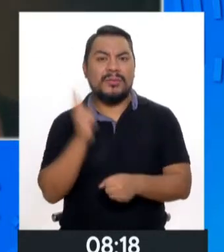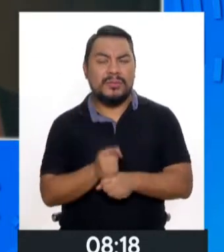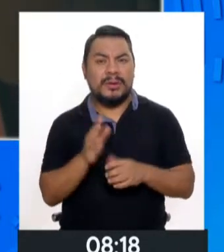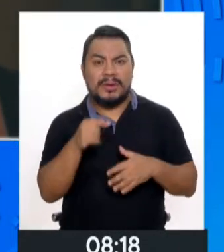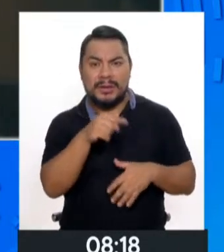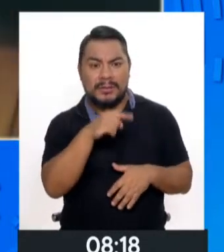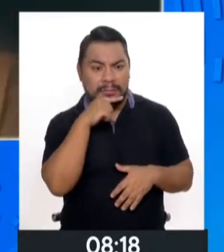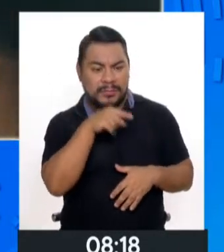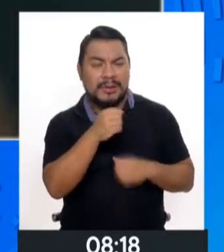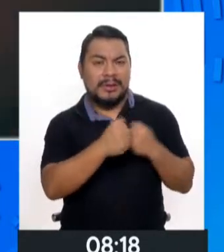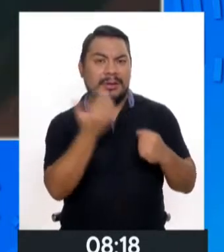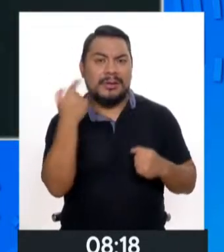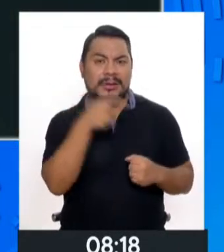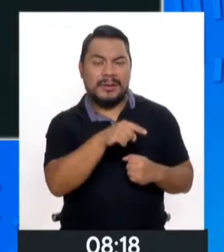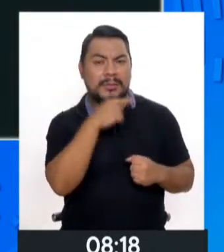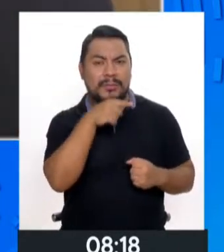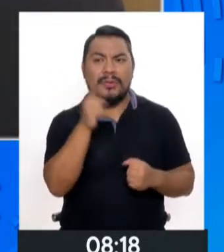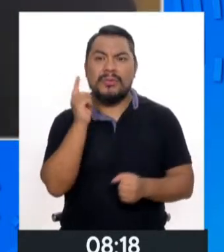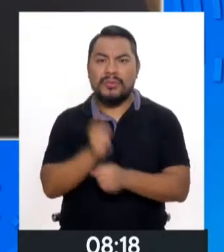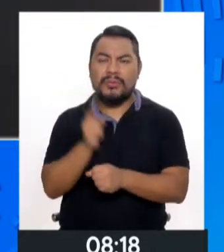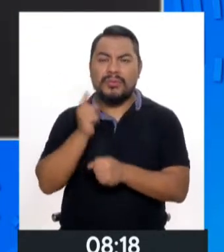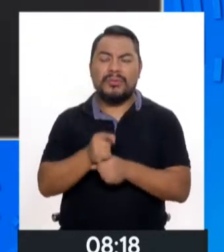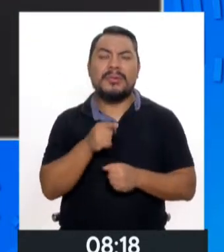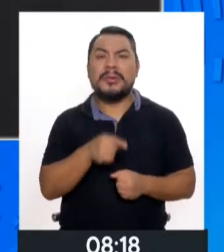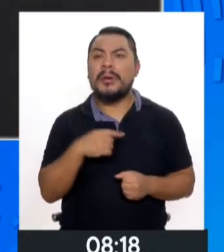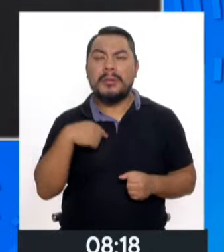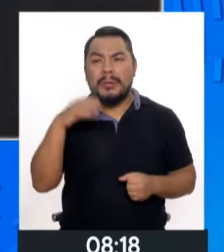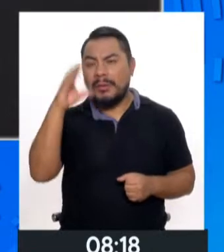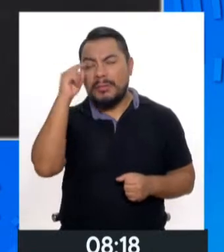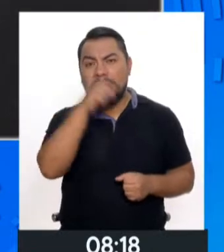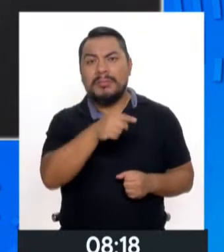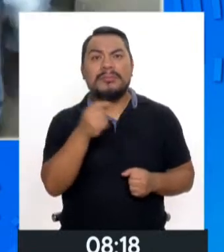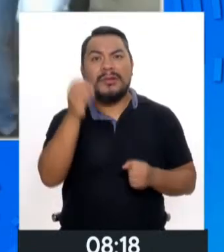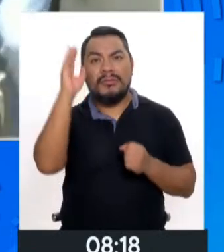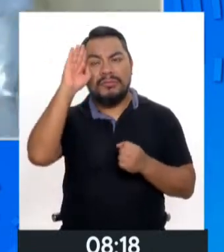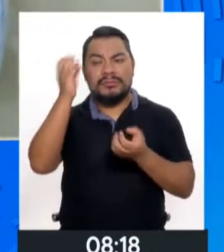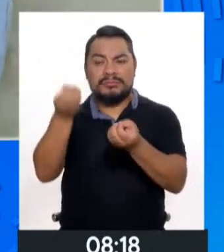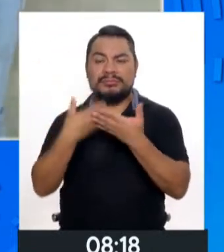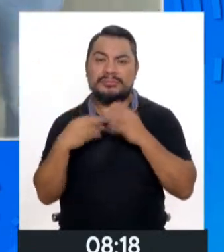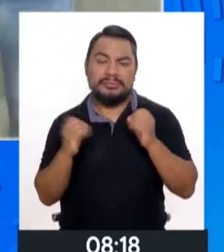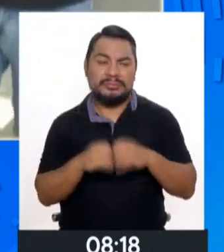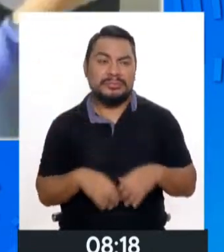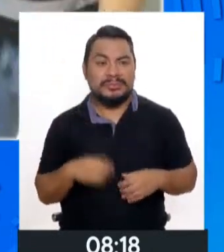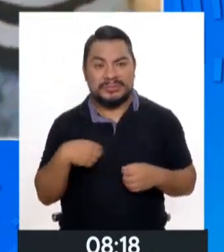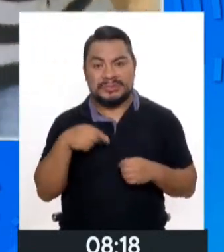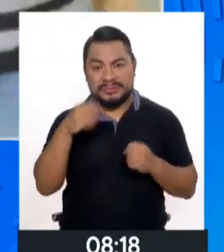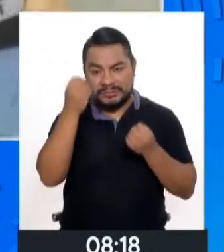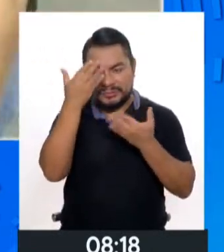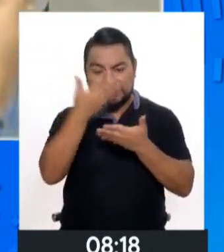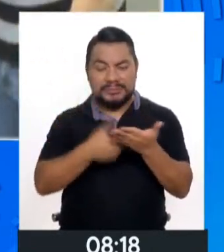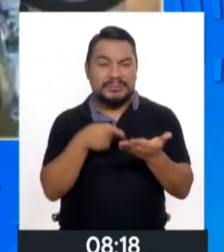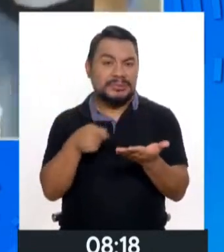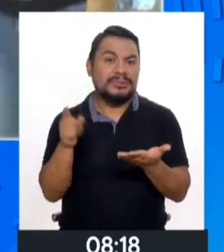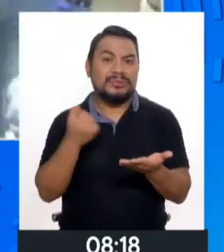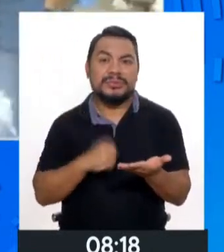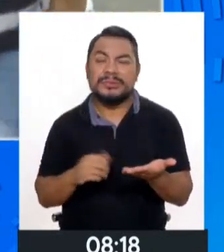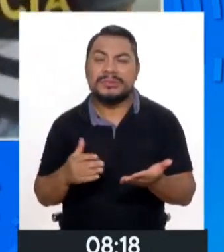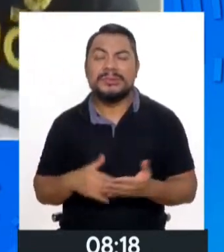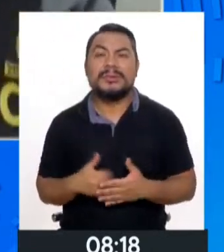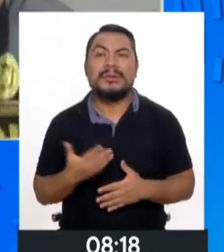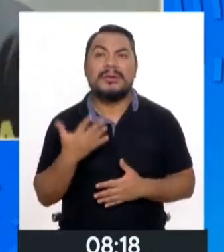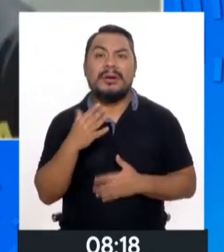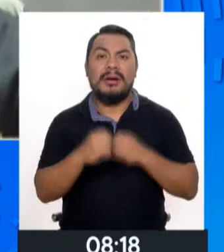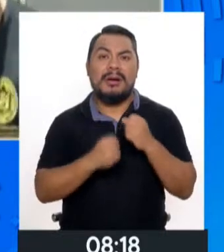había formulado años anteriores la señora. Nosotros la tenemos ahí registrada, pero por el caso de sus hijos. El